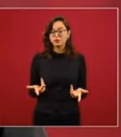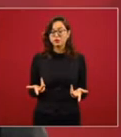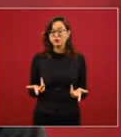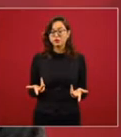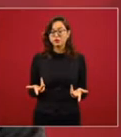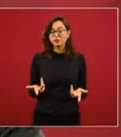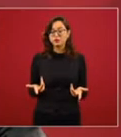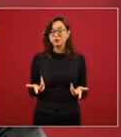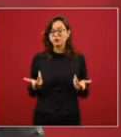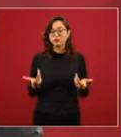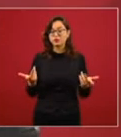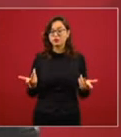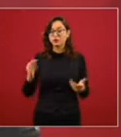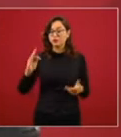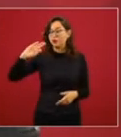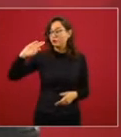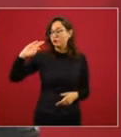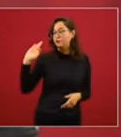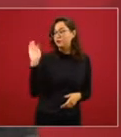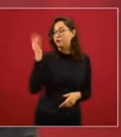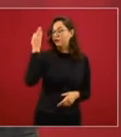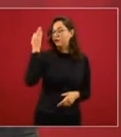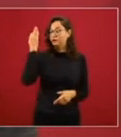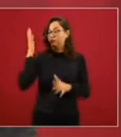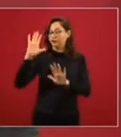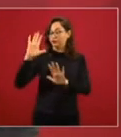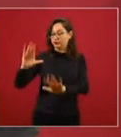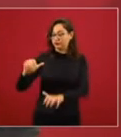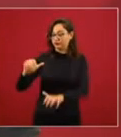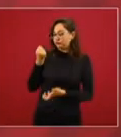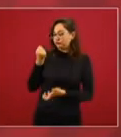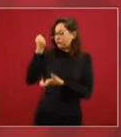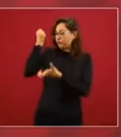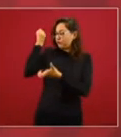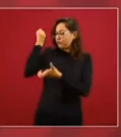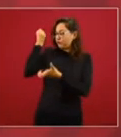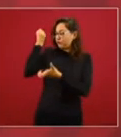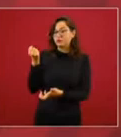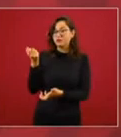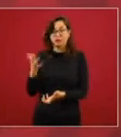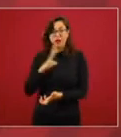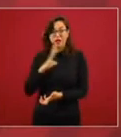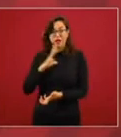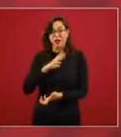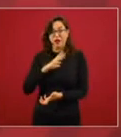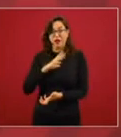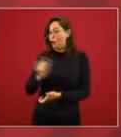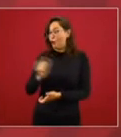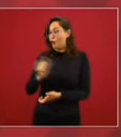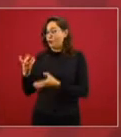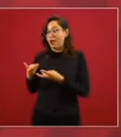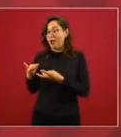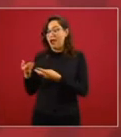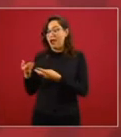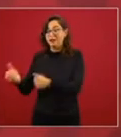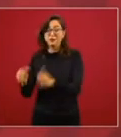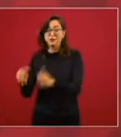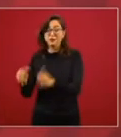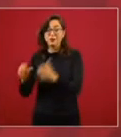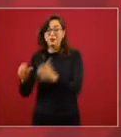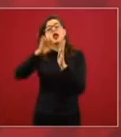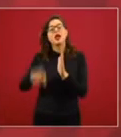por compromisos adquiridos hay que pagar el servicio de la deuda de la enorme deuda que dejaron